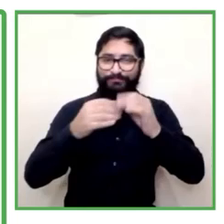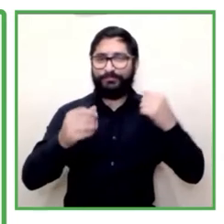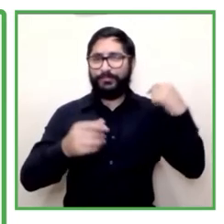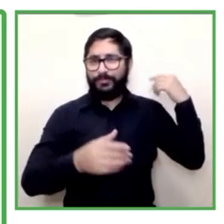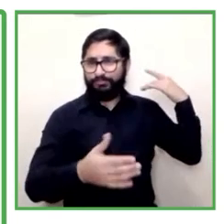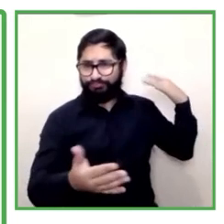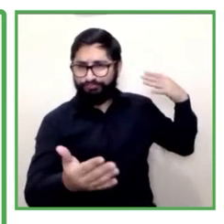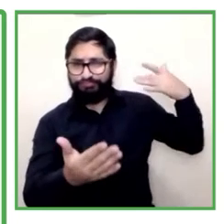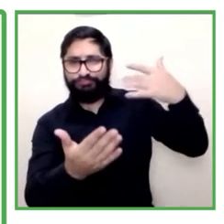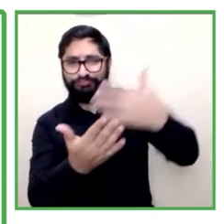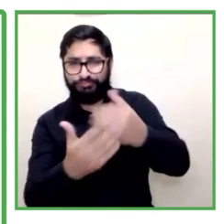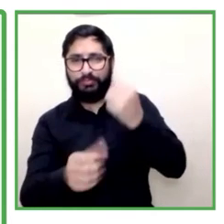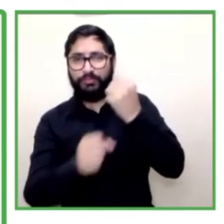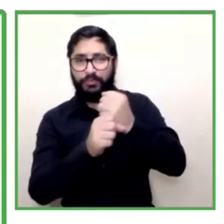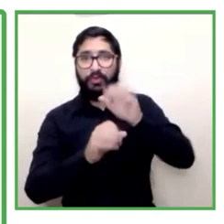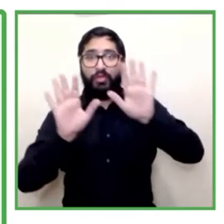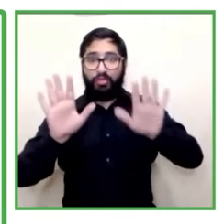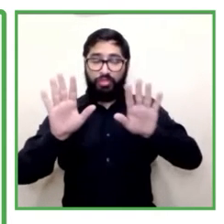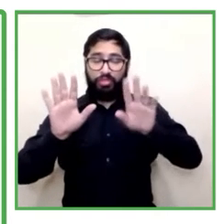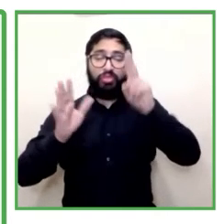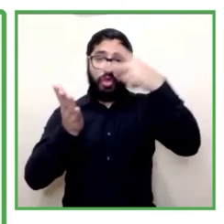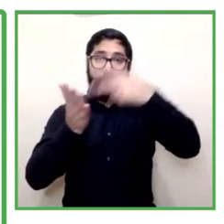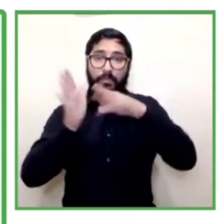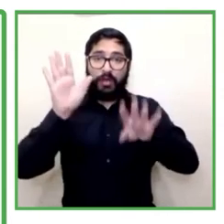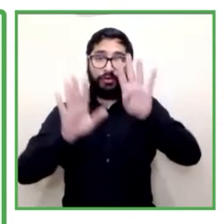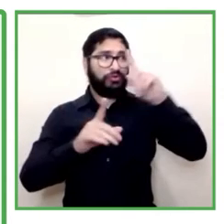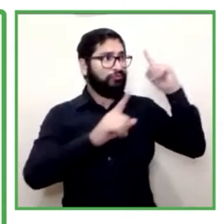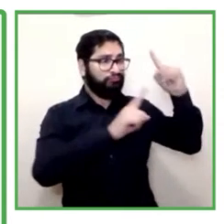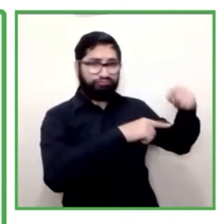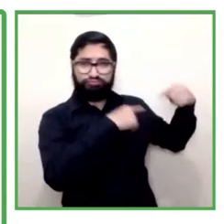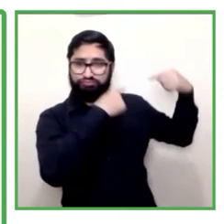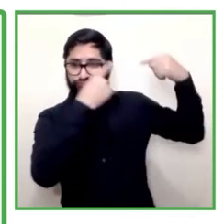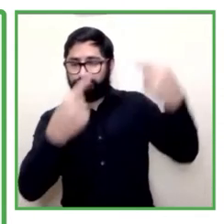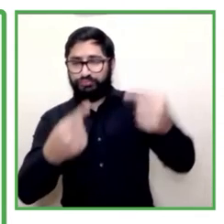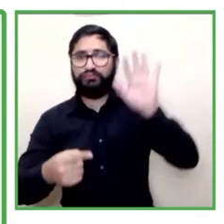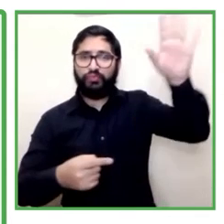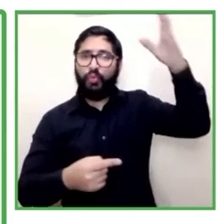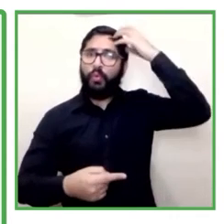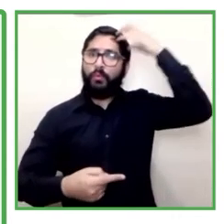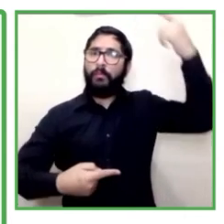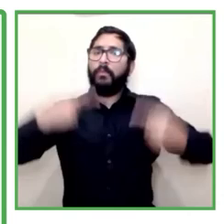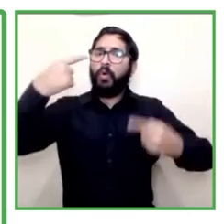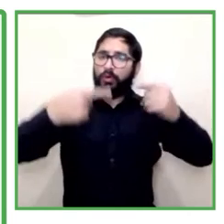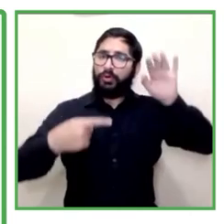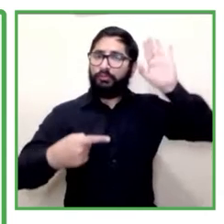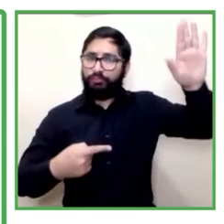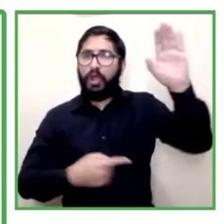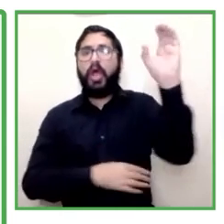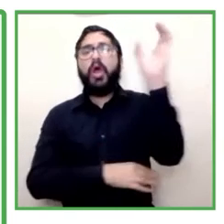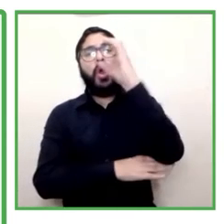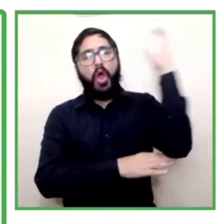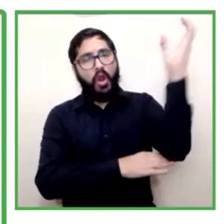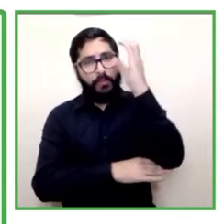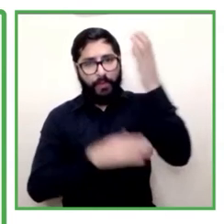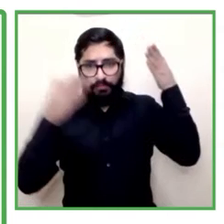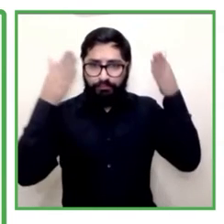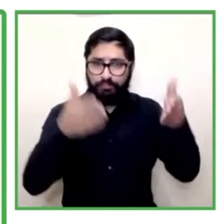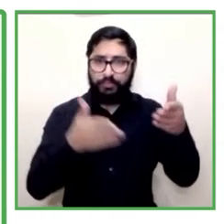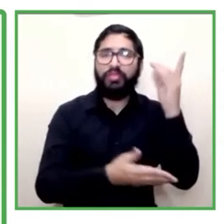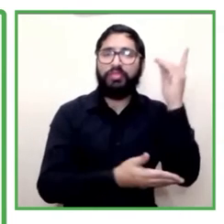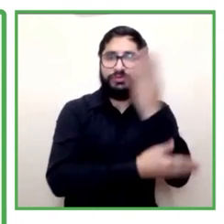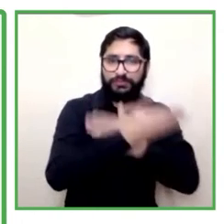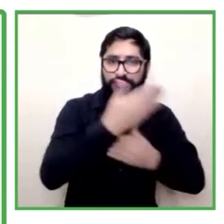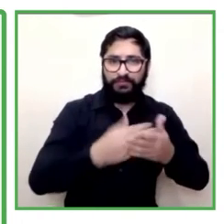política institucional de discapacidad. Se formula con el propósito de continuar fortaleciendo esa cultura de inclusión de la